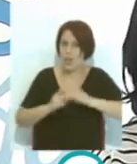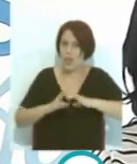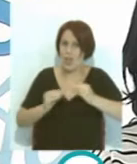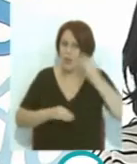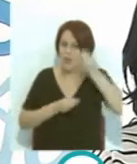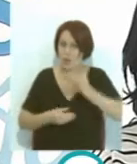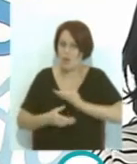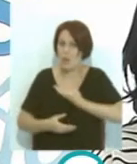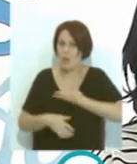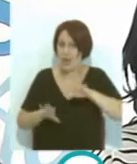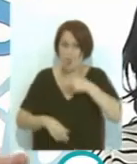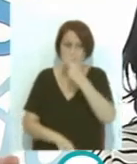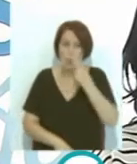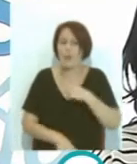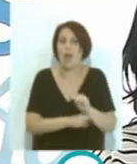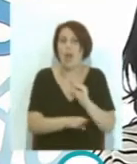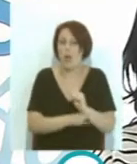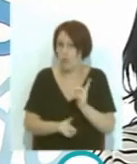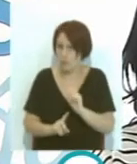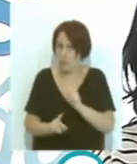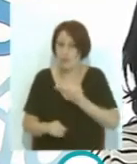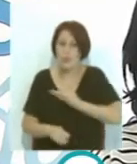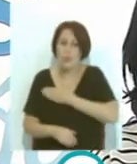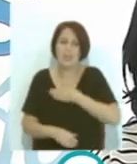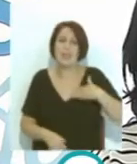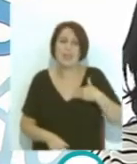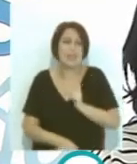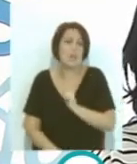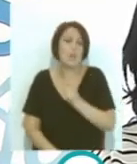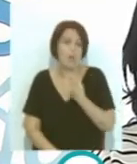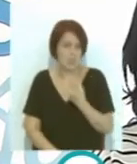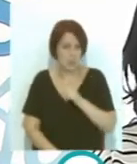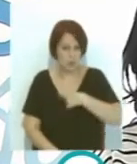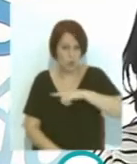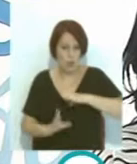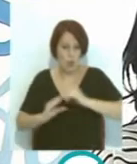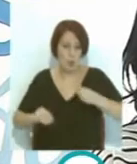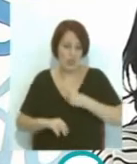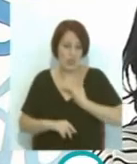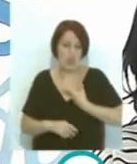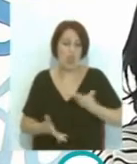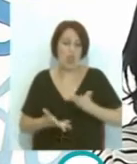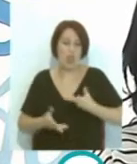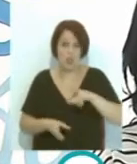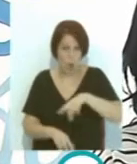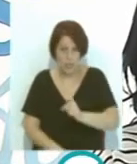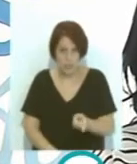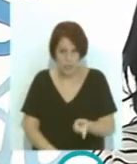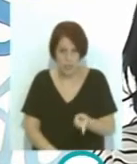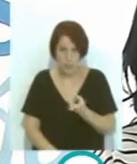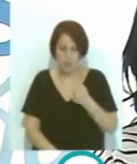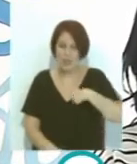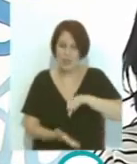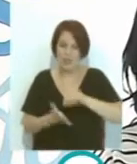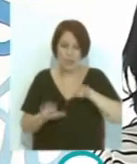que el ayuntamiento se compromete a poner dinero. El ayuntamiento quiere ser como el que más. Nosotros no somos andaluces de segunda, no somos andaluzas de segunda en esta